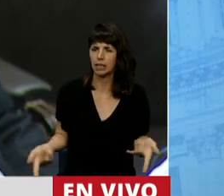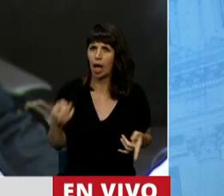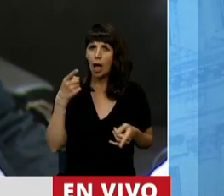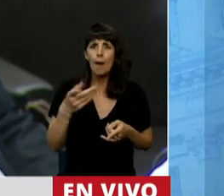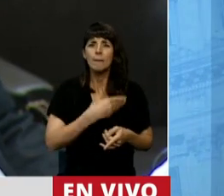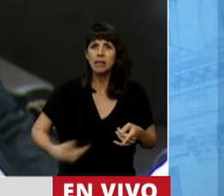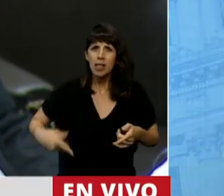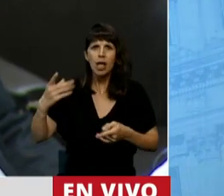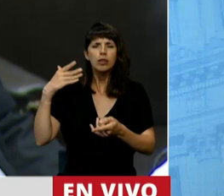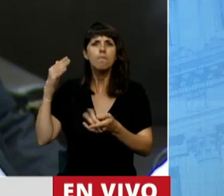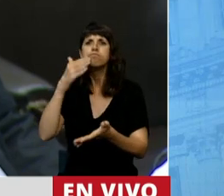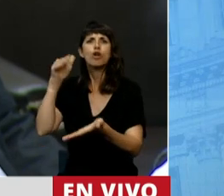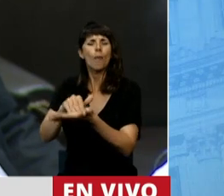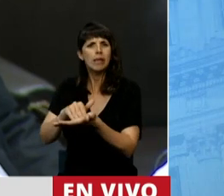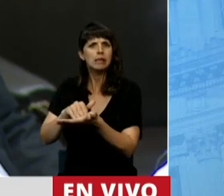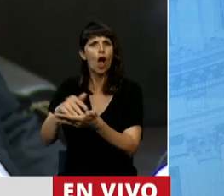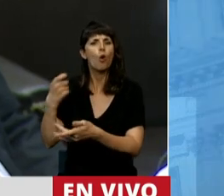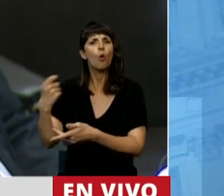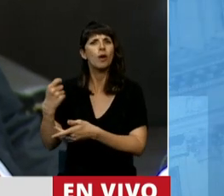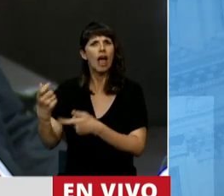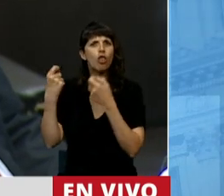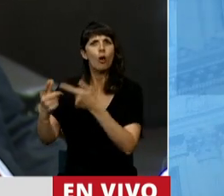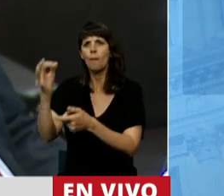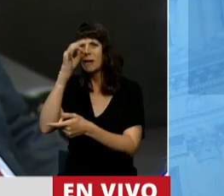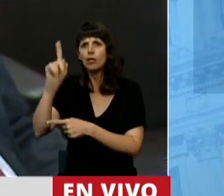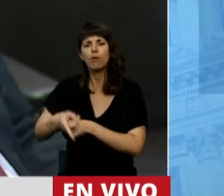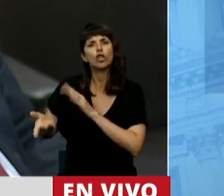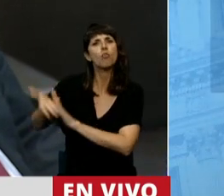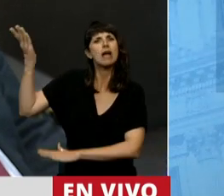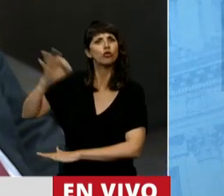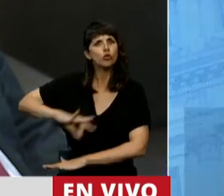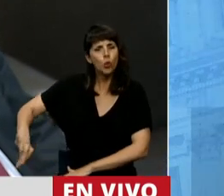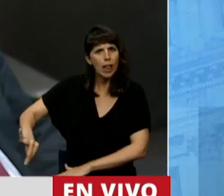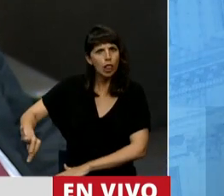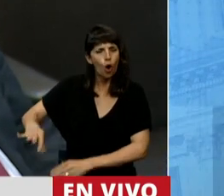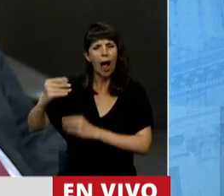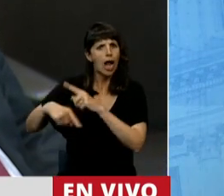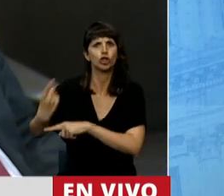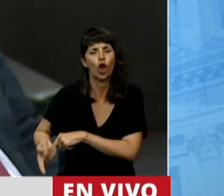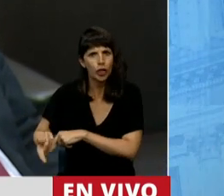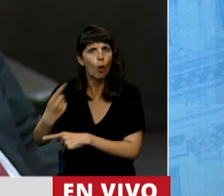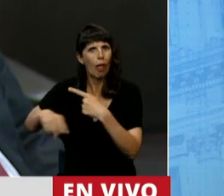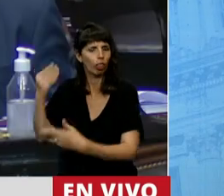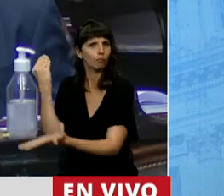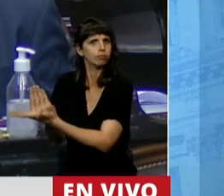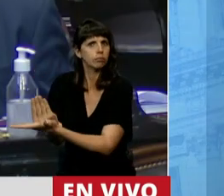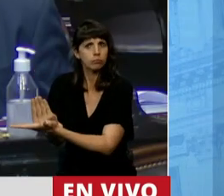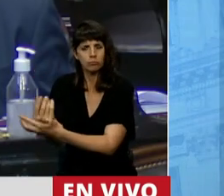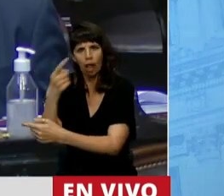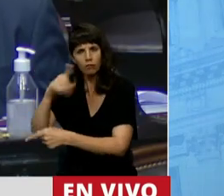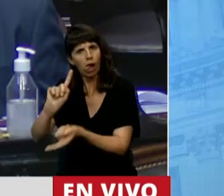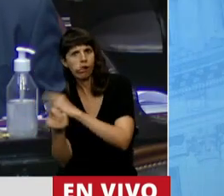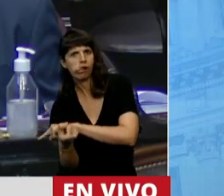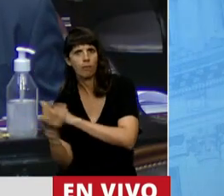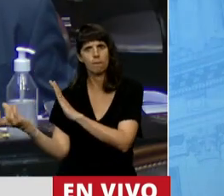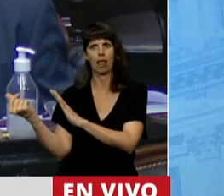jubilados que le iba a dar el 20% de aumento al otro día de asumir. Y no solo no se los dio, sino que además le sacó.